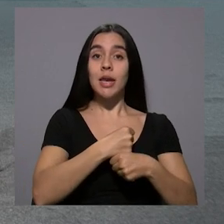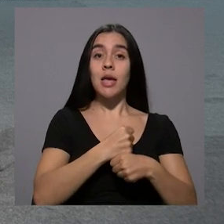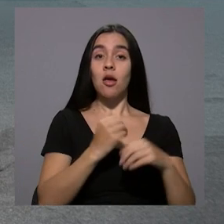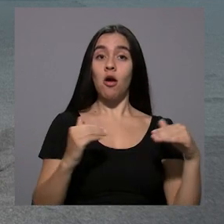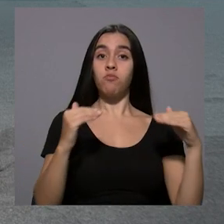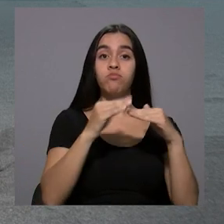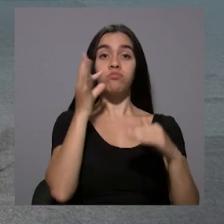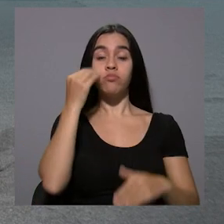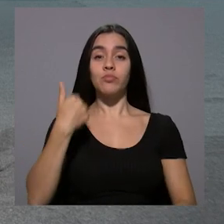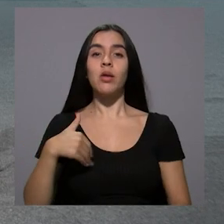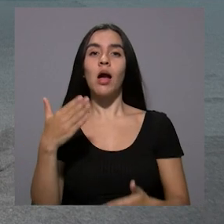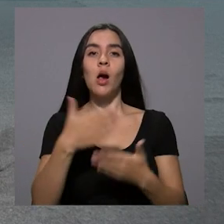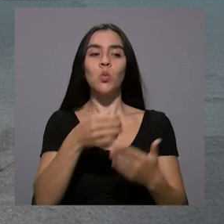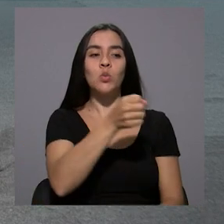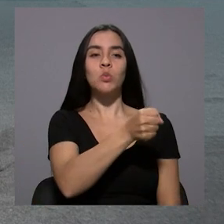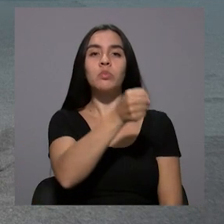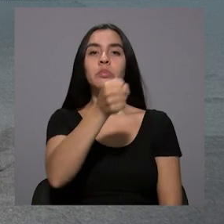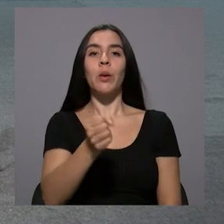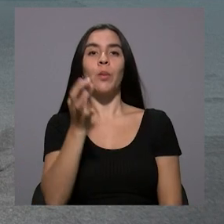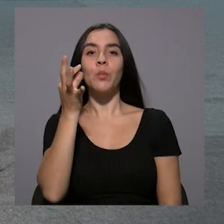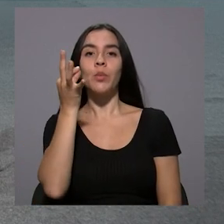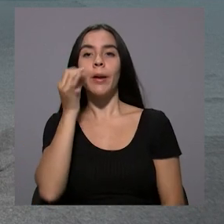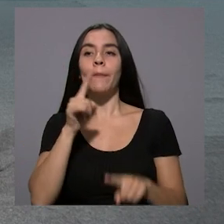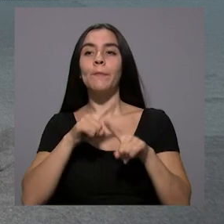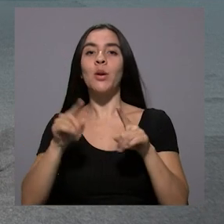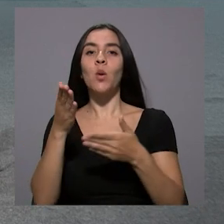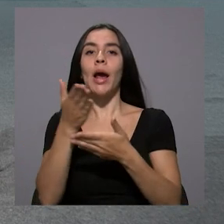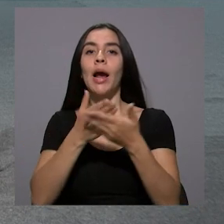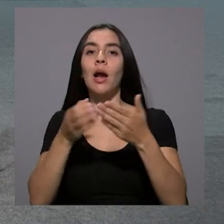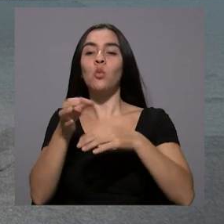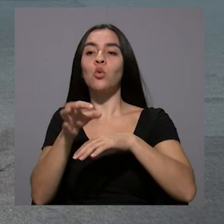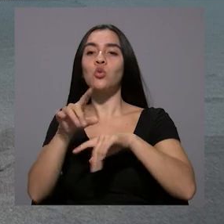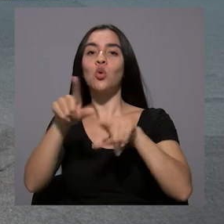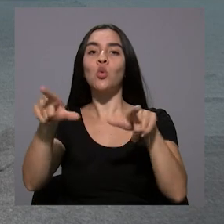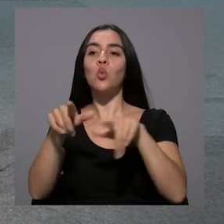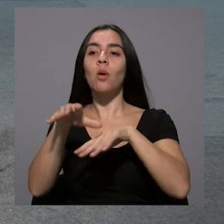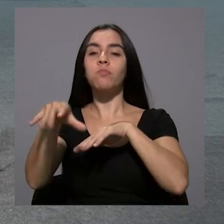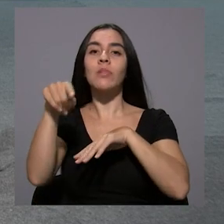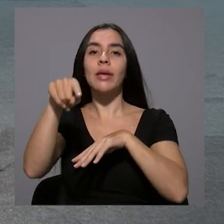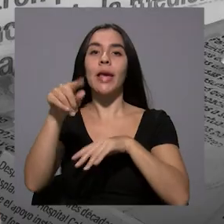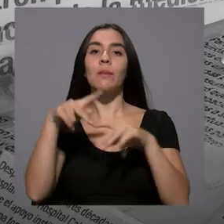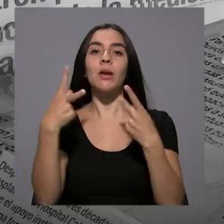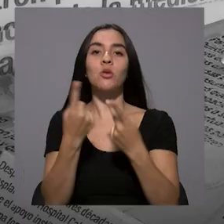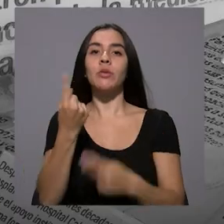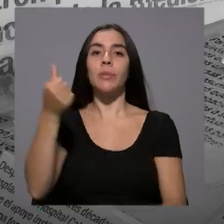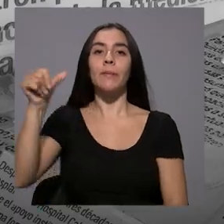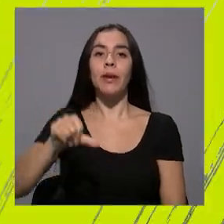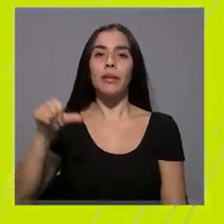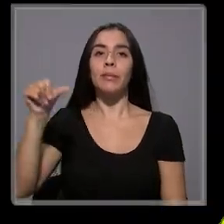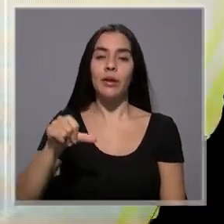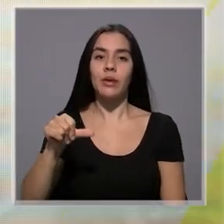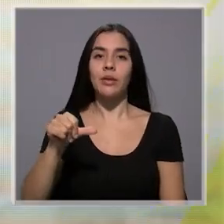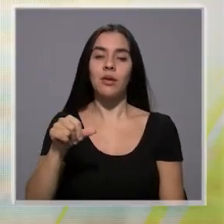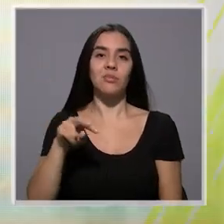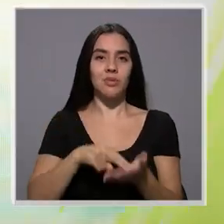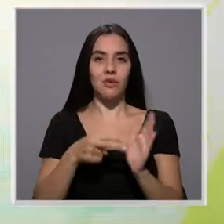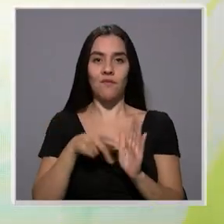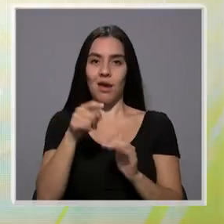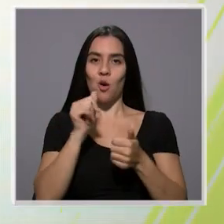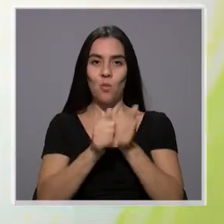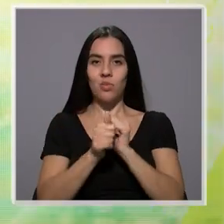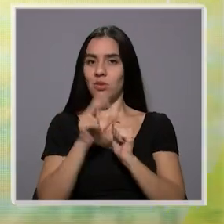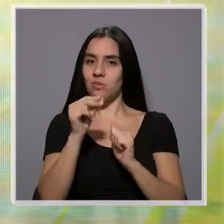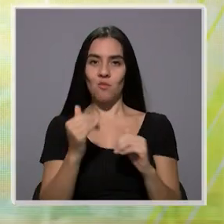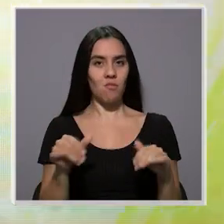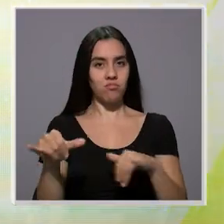a las candidatas mujeres en los territorios donde tradicionalmente el partido ha perdido. Y entonces, de alguna manera, compiten en condiciones